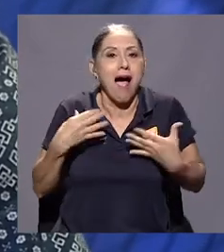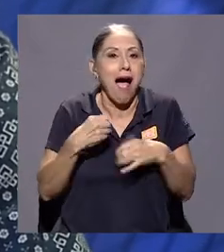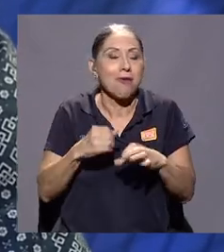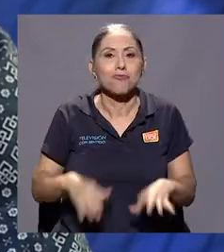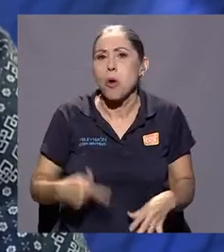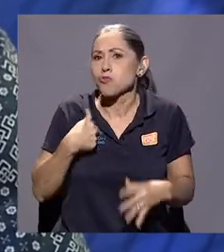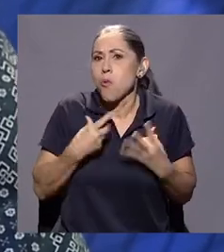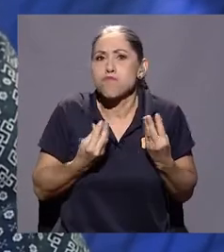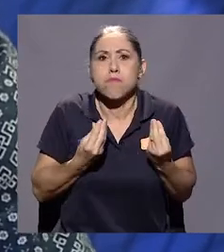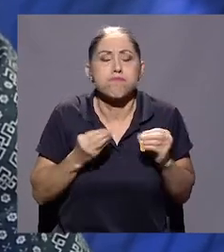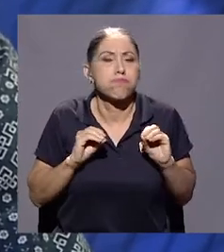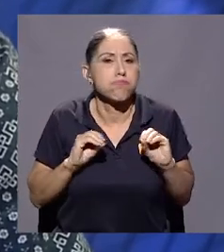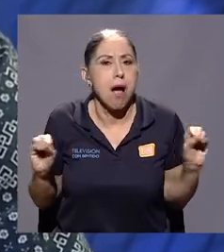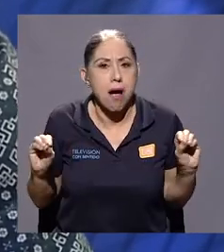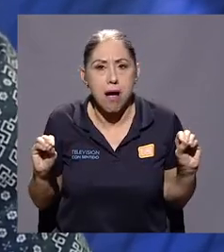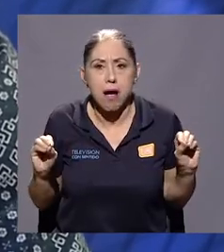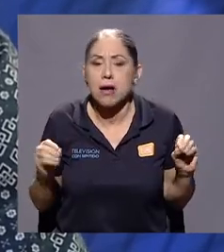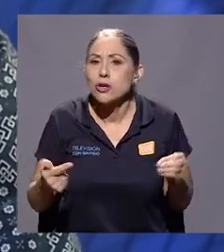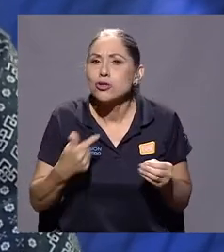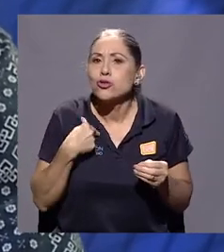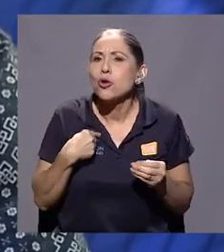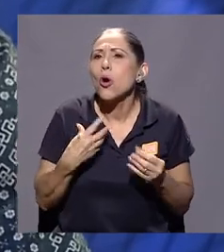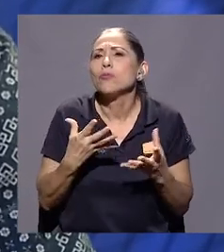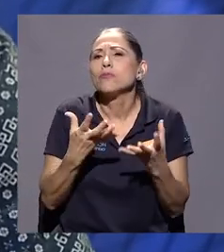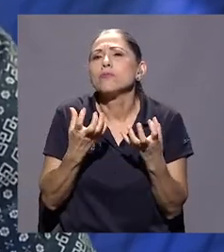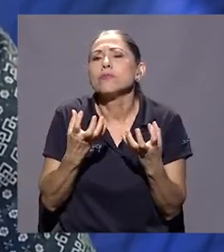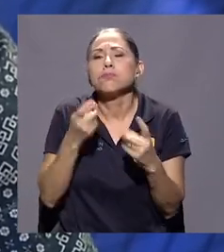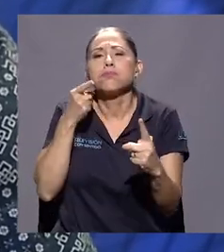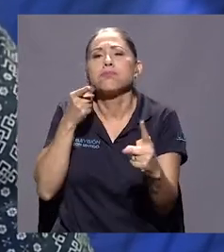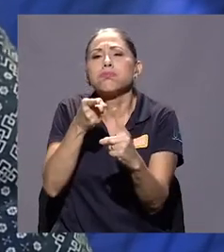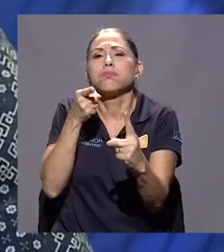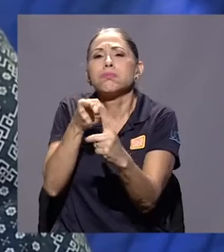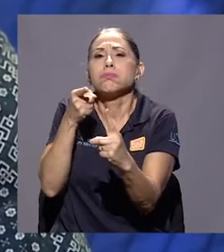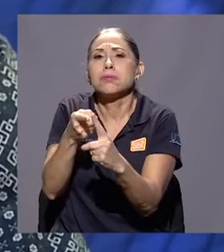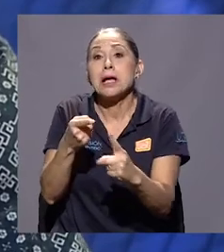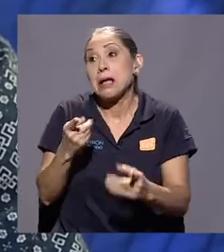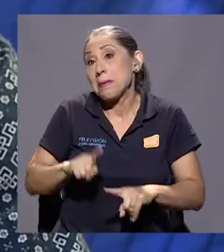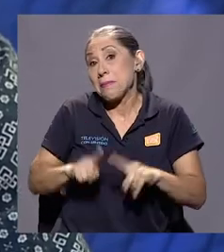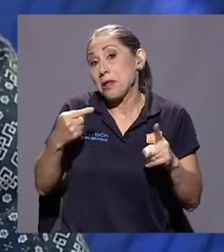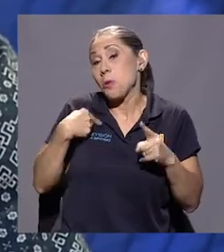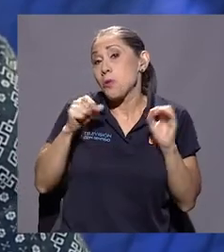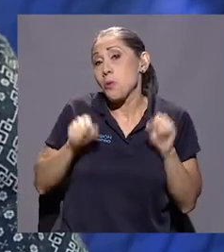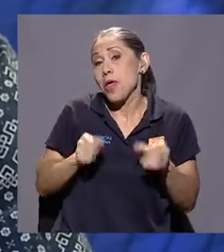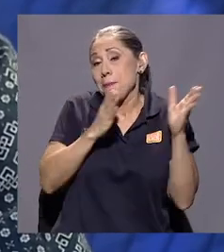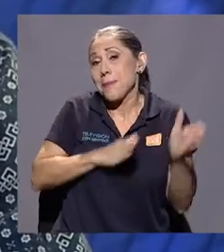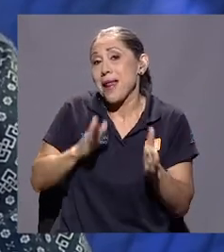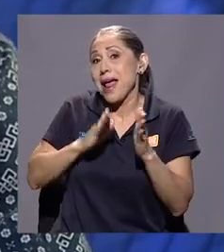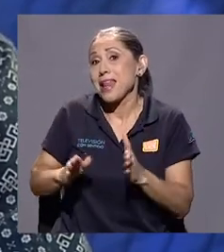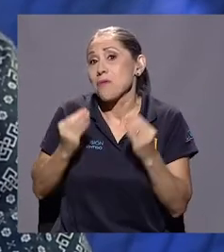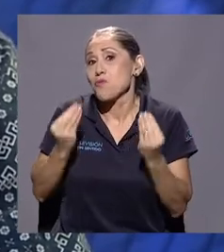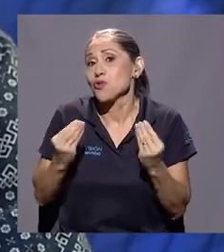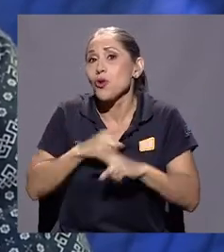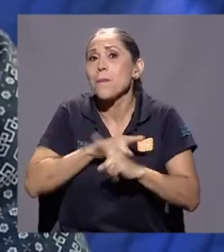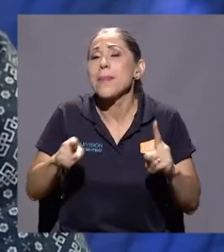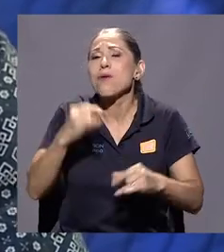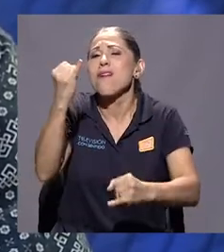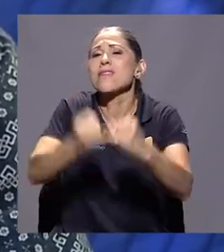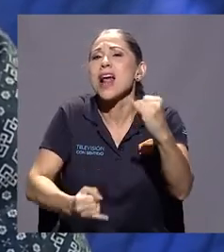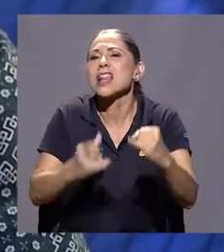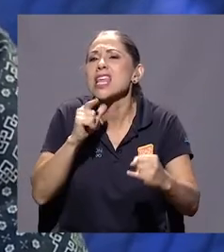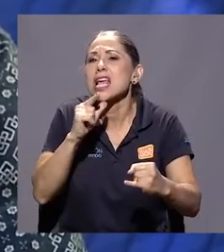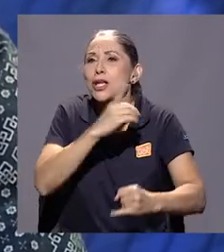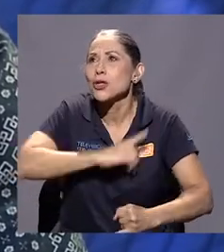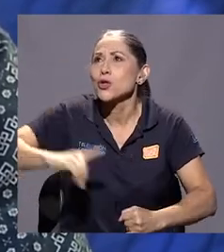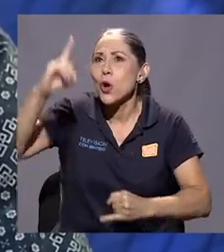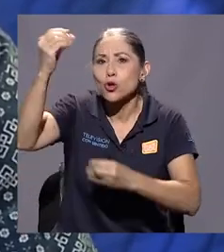tengo miedos a nada, tengo muchas aspiraciones, pero uno no puede planear mucho porque al final es Dios el que tiene los planes